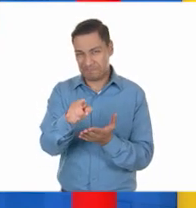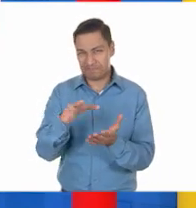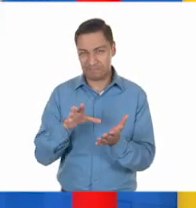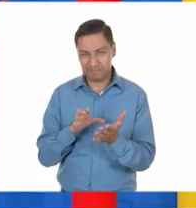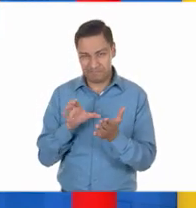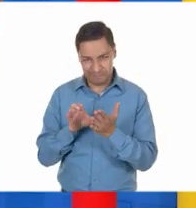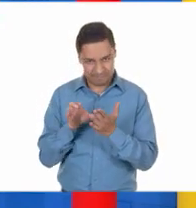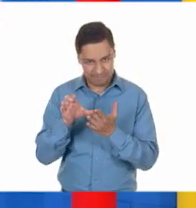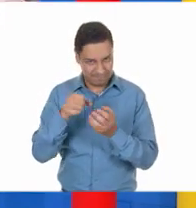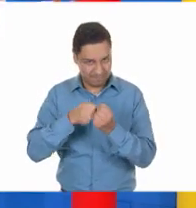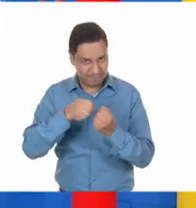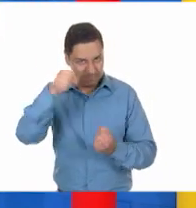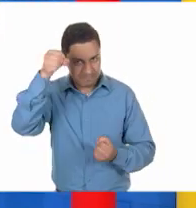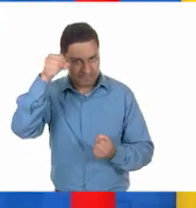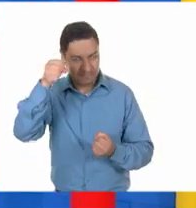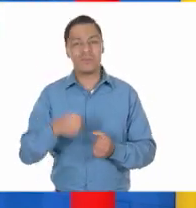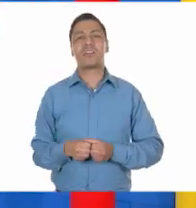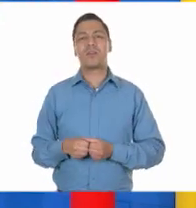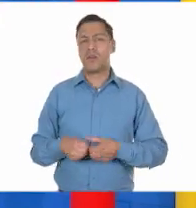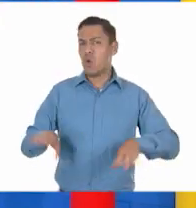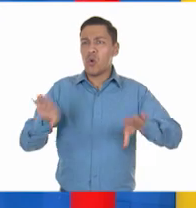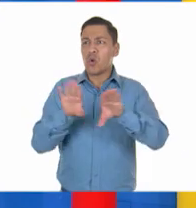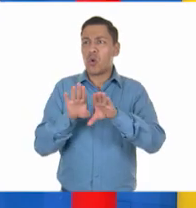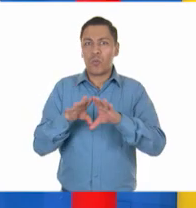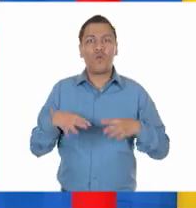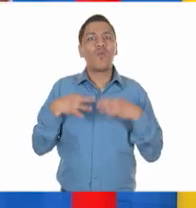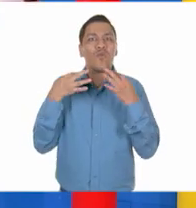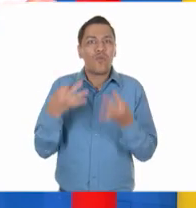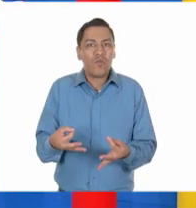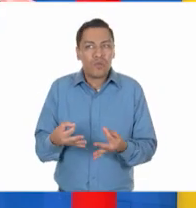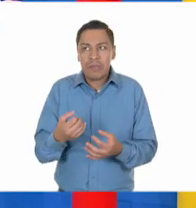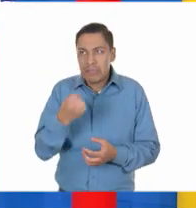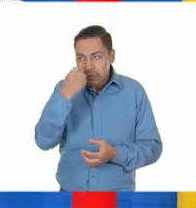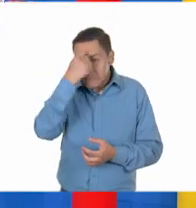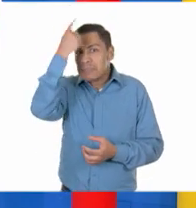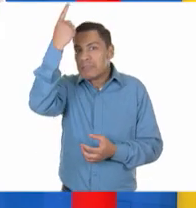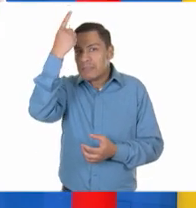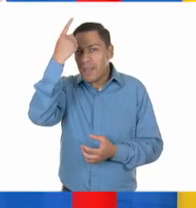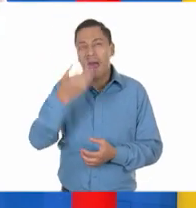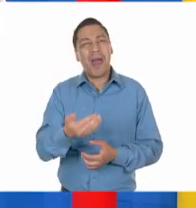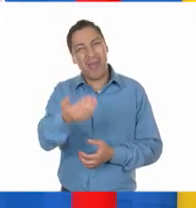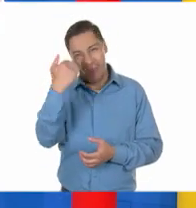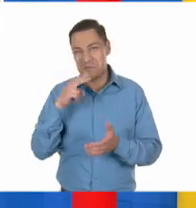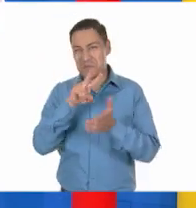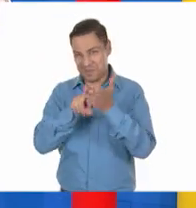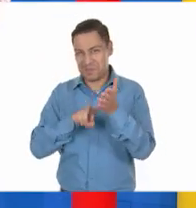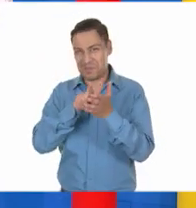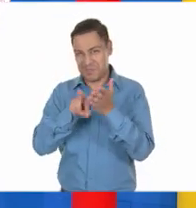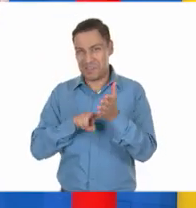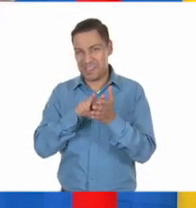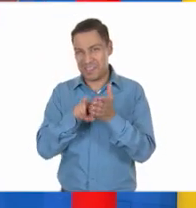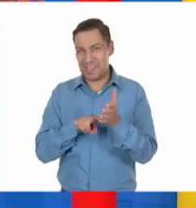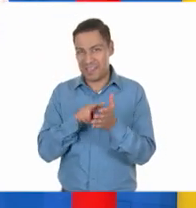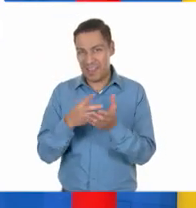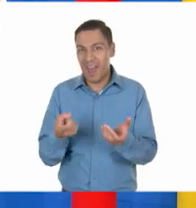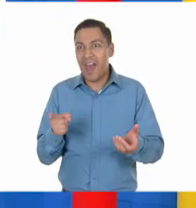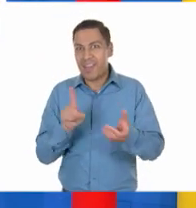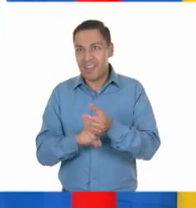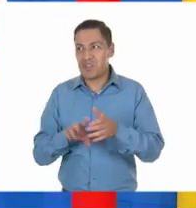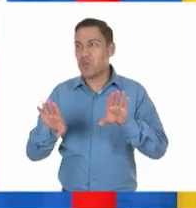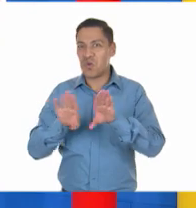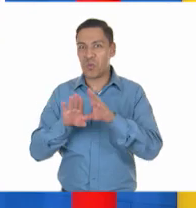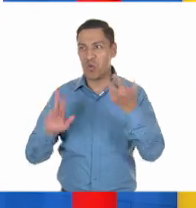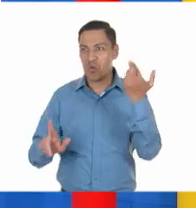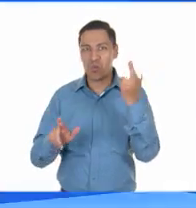y por qué es que surge la Constitución de 1917, vemos un video? Y este nos va a recordar cuál era el contexto de la